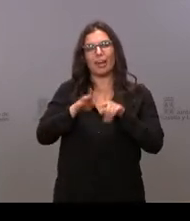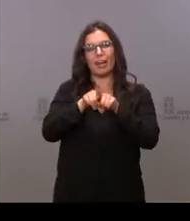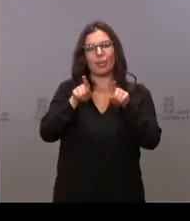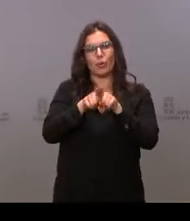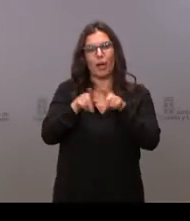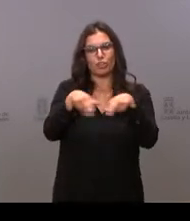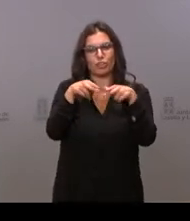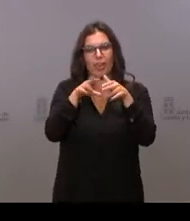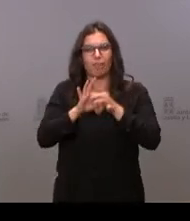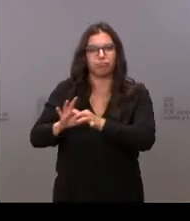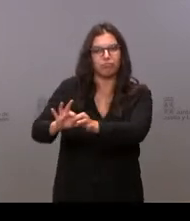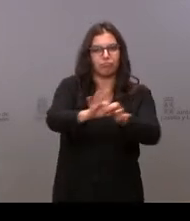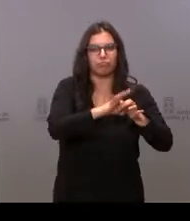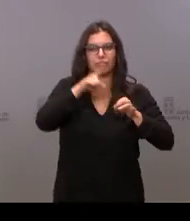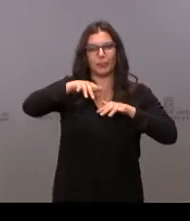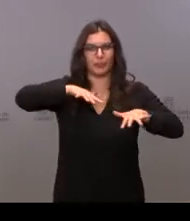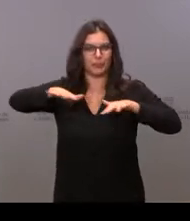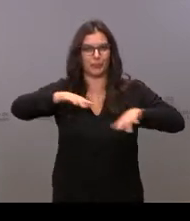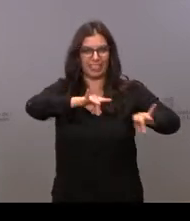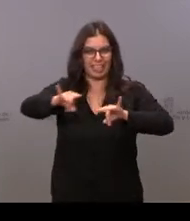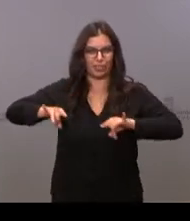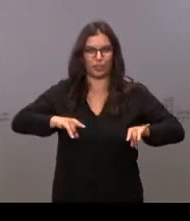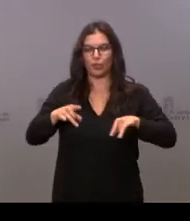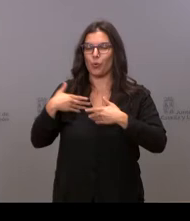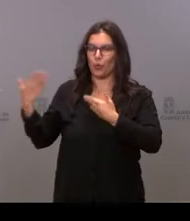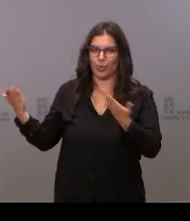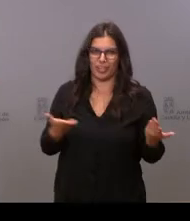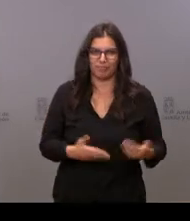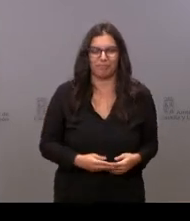y la dinamización del territorio. José María, cuando quiera.